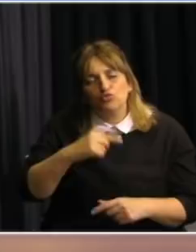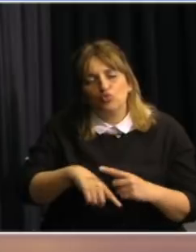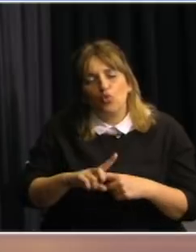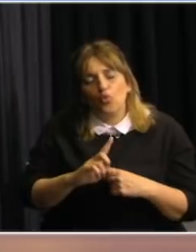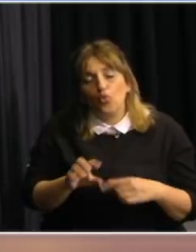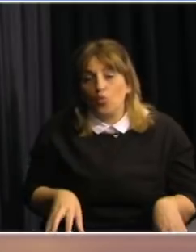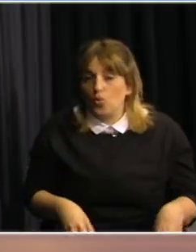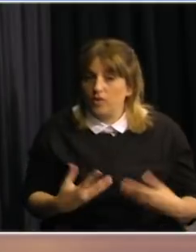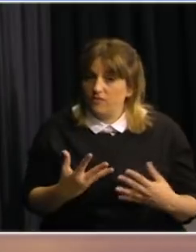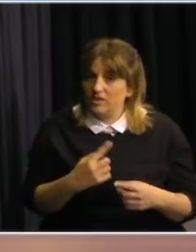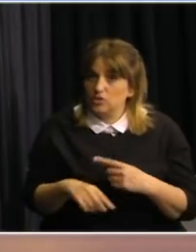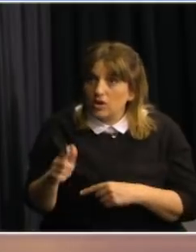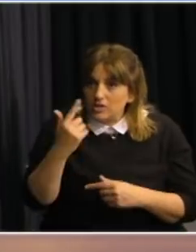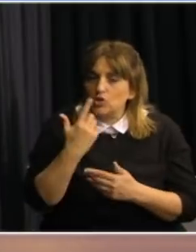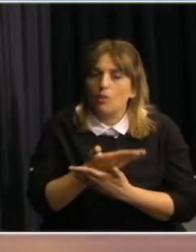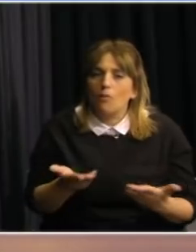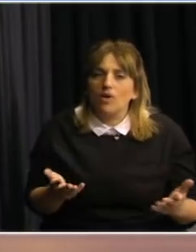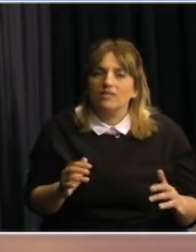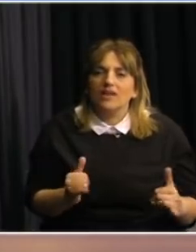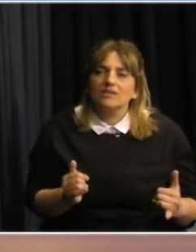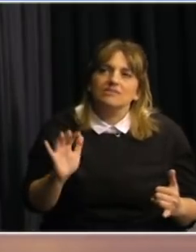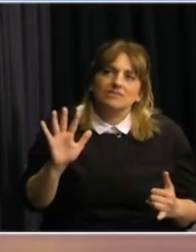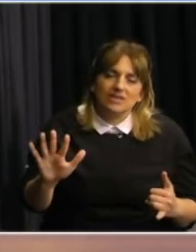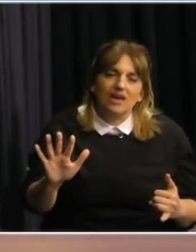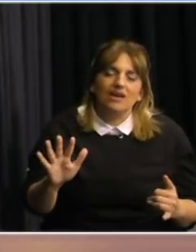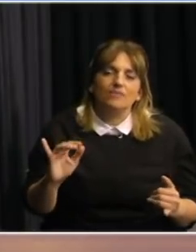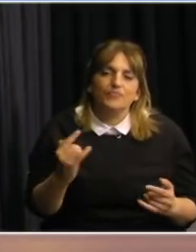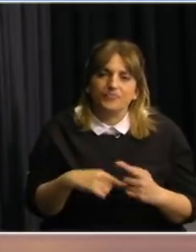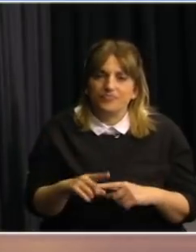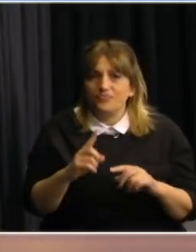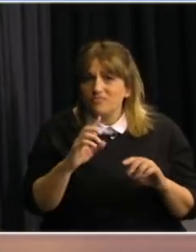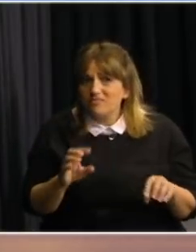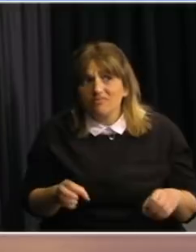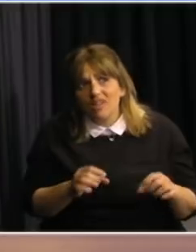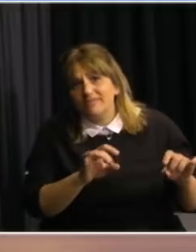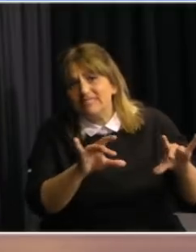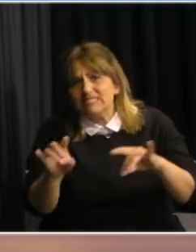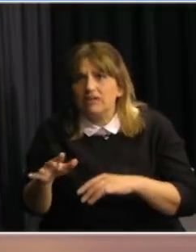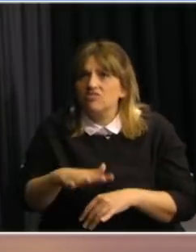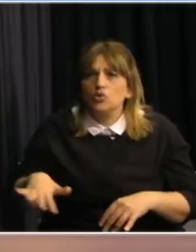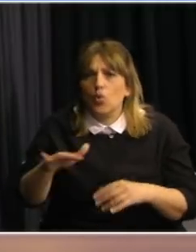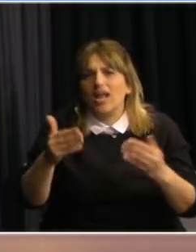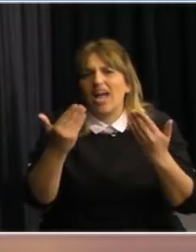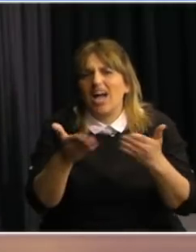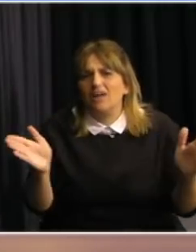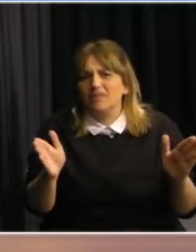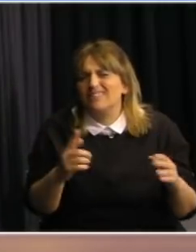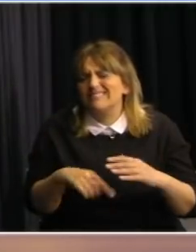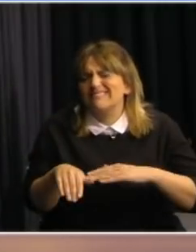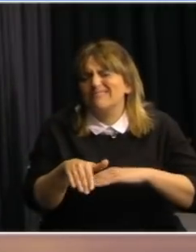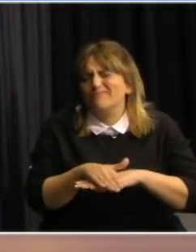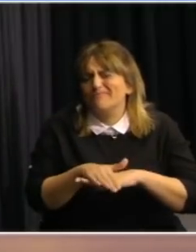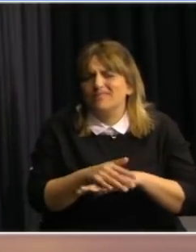que también ellos demuestran como ha quedado demostrado en Uruguay que las infectaciones en lugares abiertos son realmente mínimas